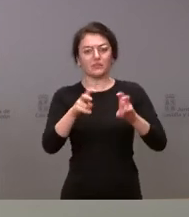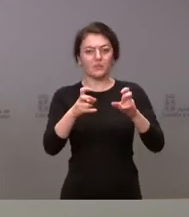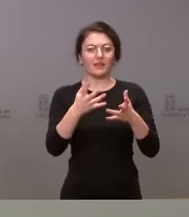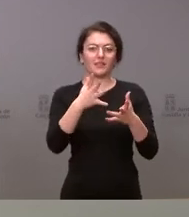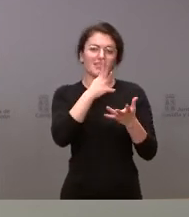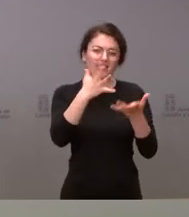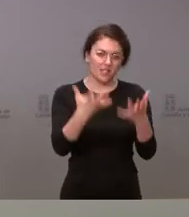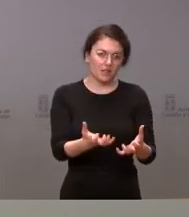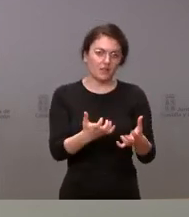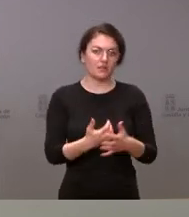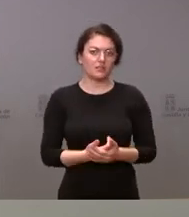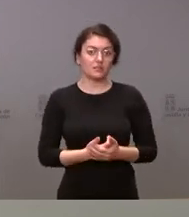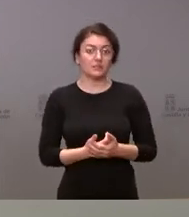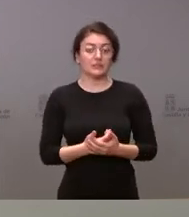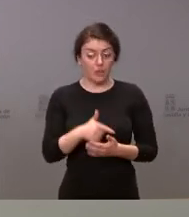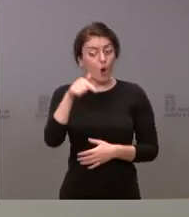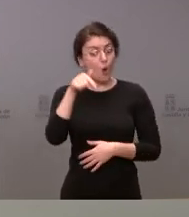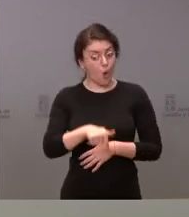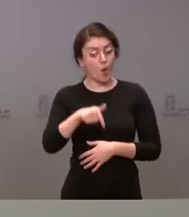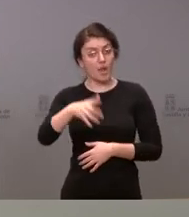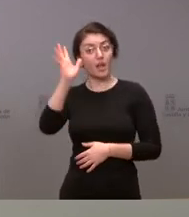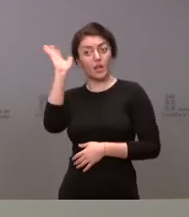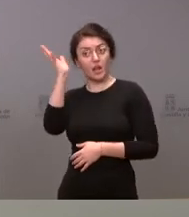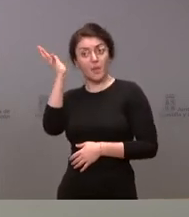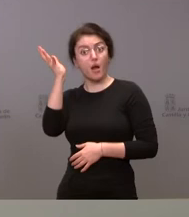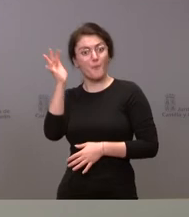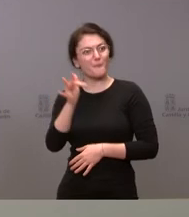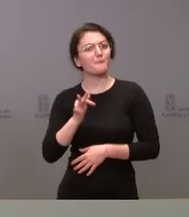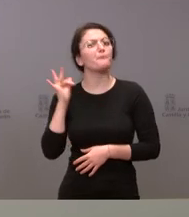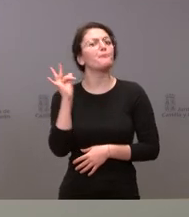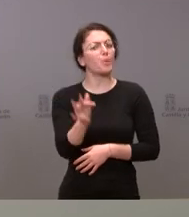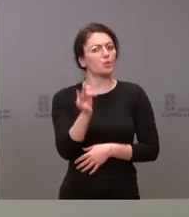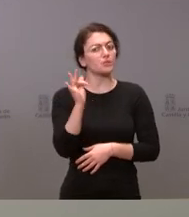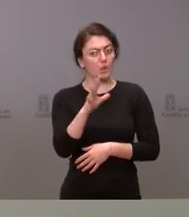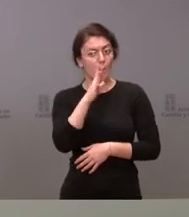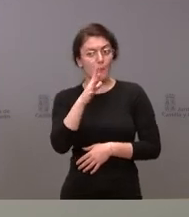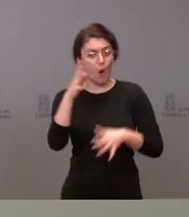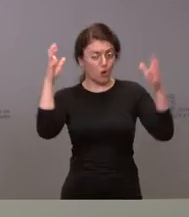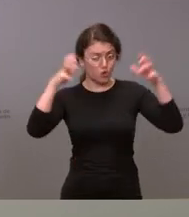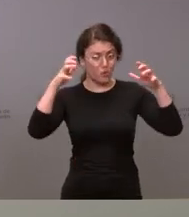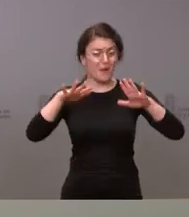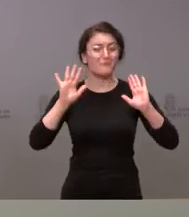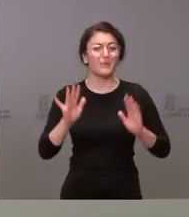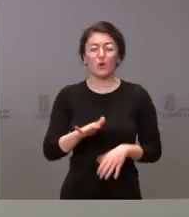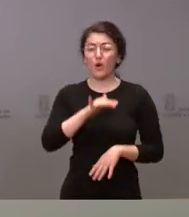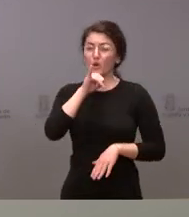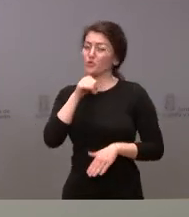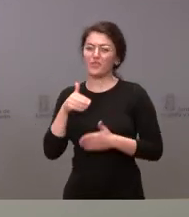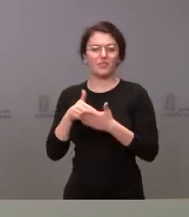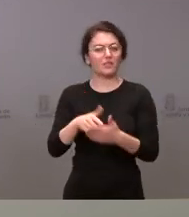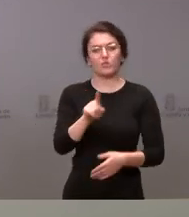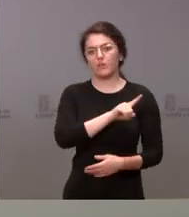pues el clima de hoy pues es muy positivo para esta ocasión pero insuficiente para lo que estamos atravesando